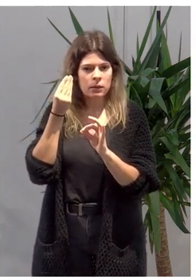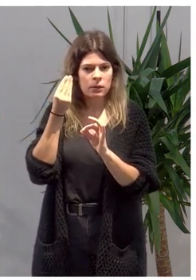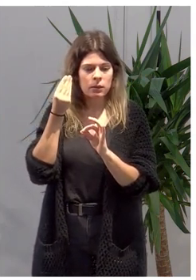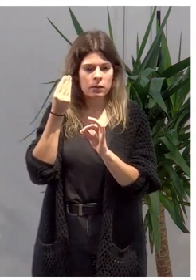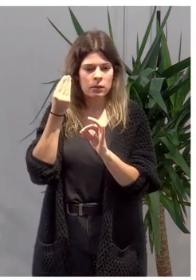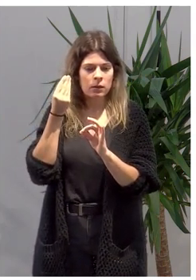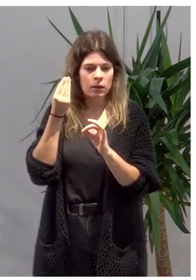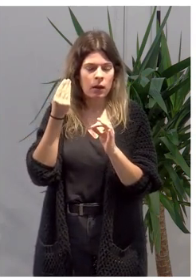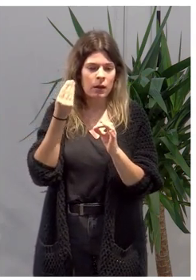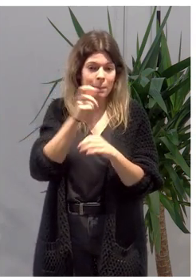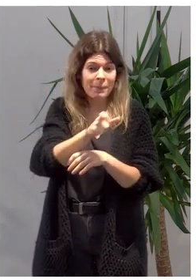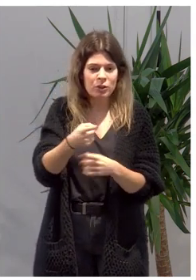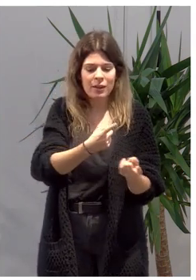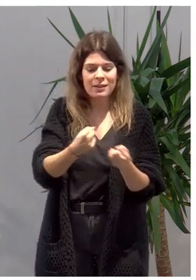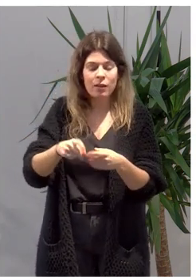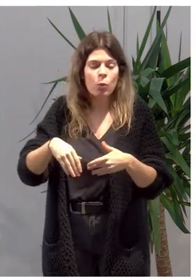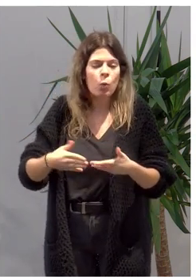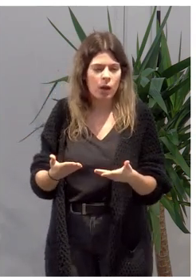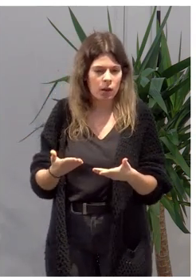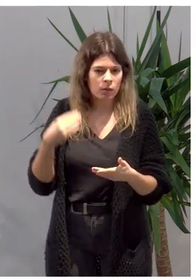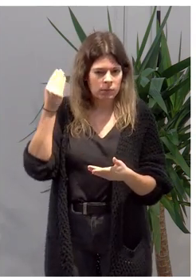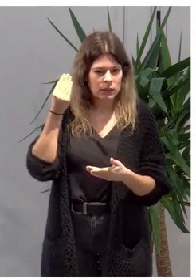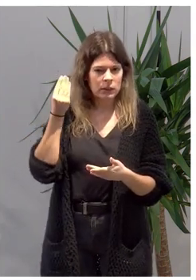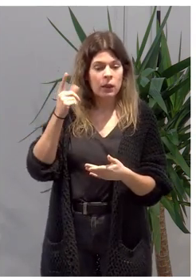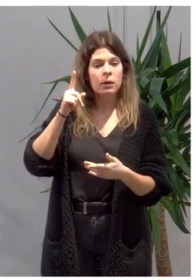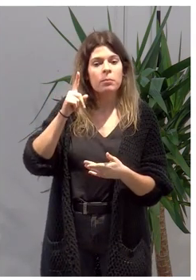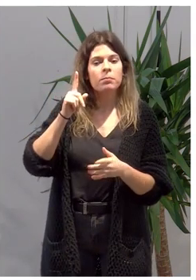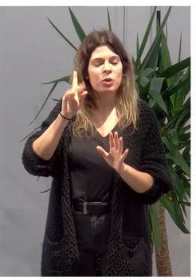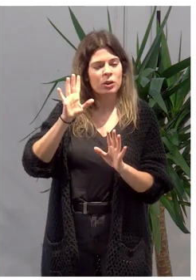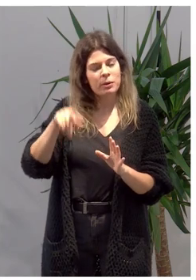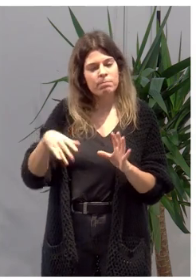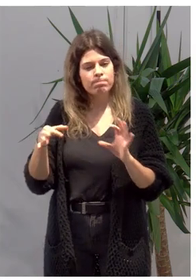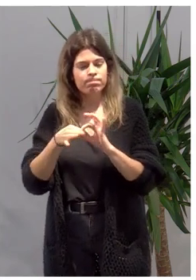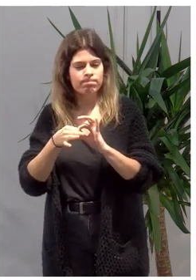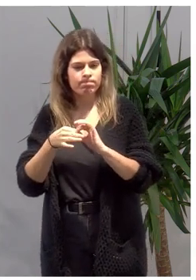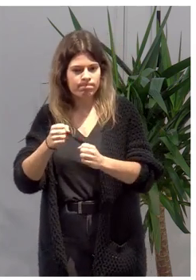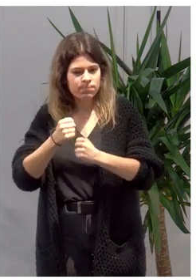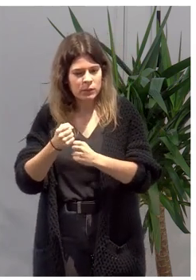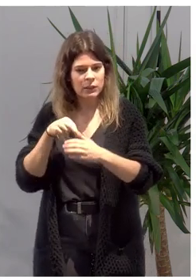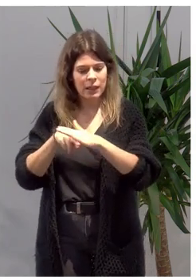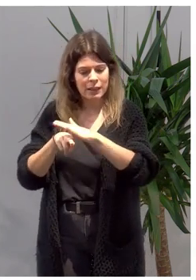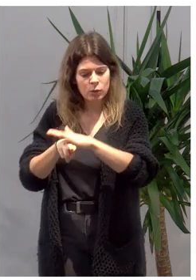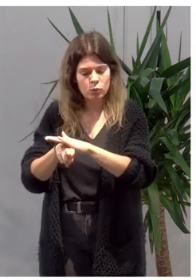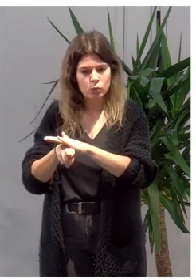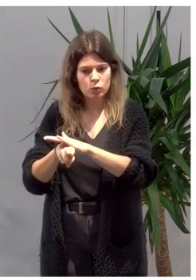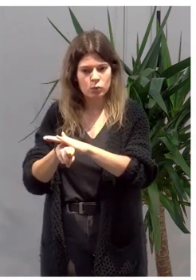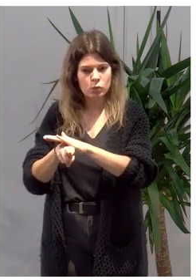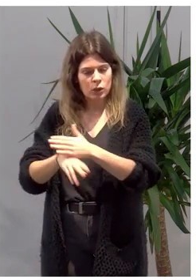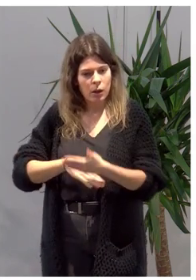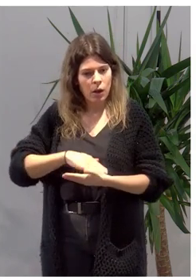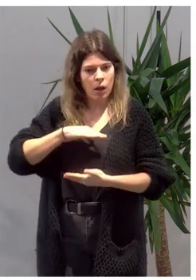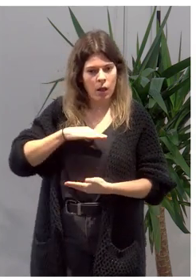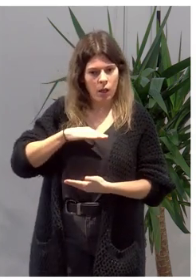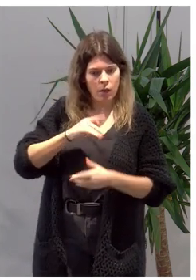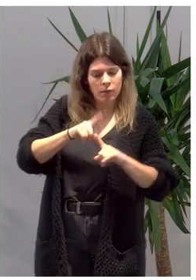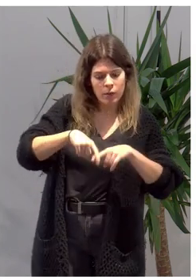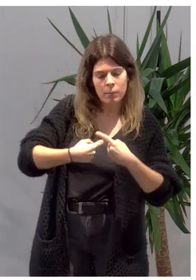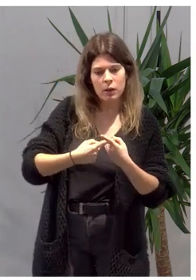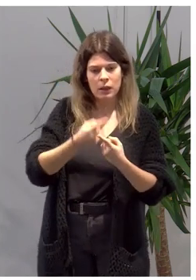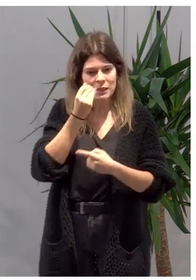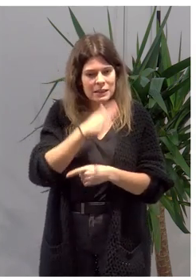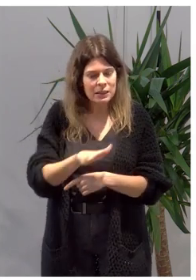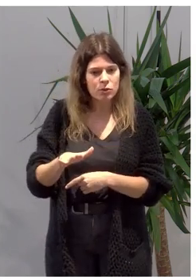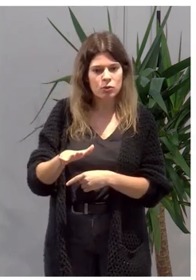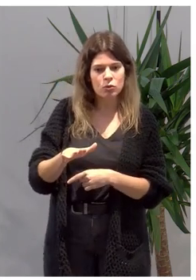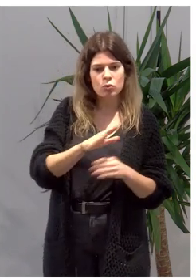necesidad que tienen las personas, pero también, como digo, desde esa potencialidad, desde los recursos que esas familias, que esos niños y que esas niñas tienen,